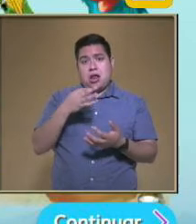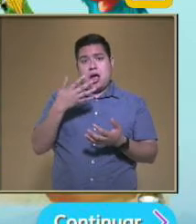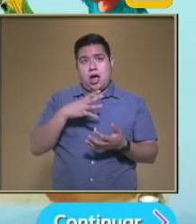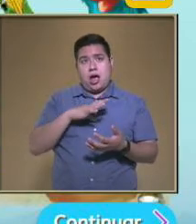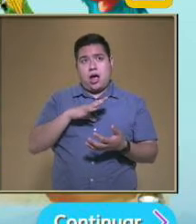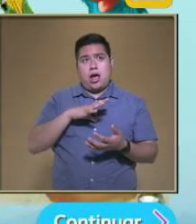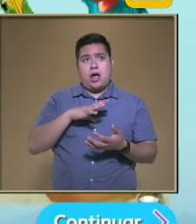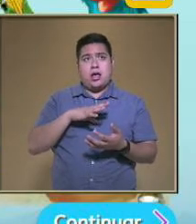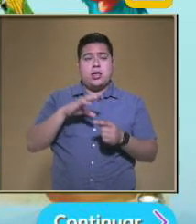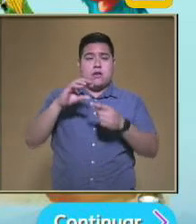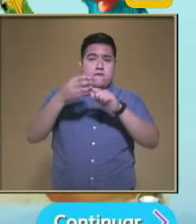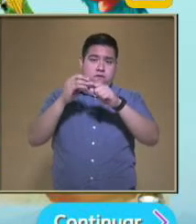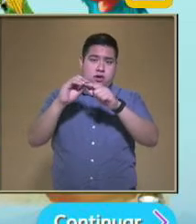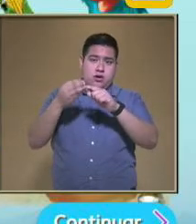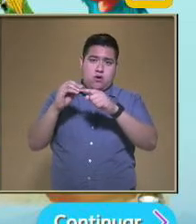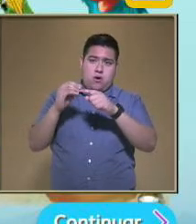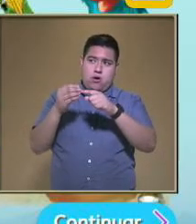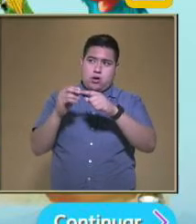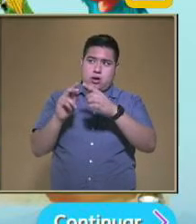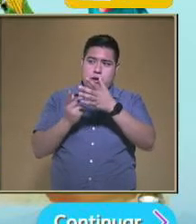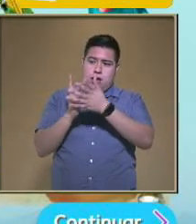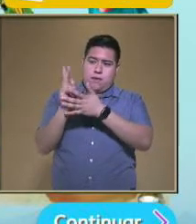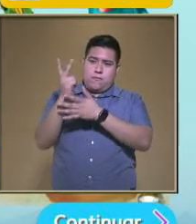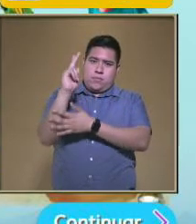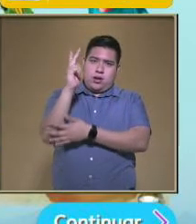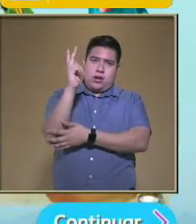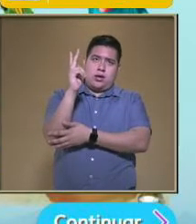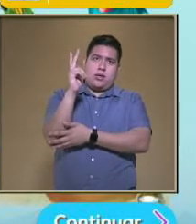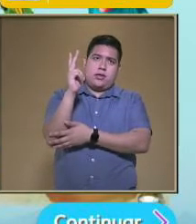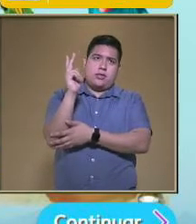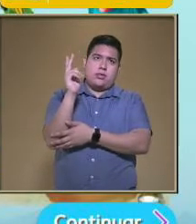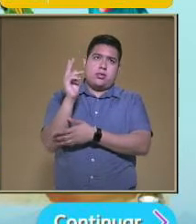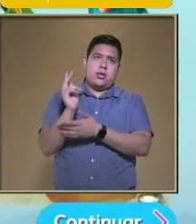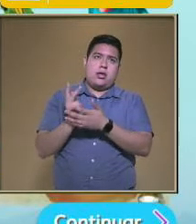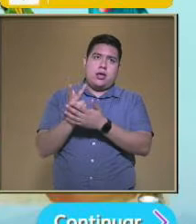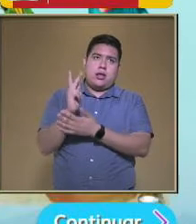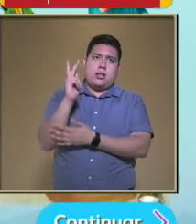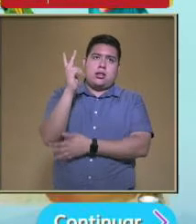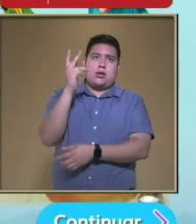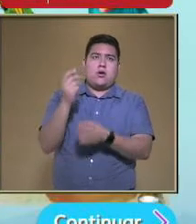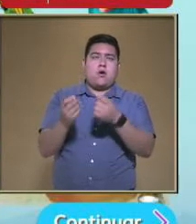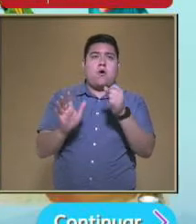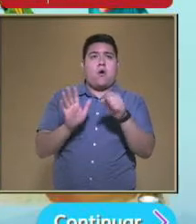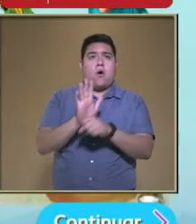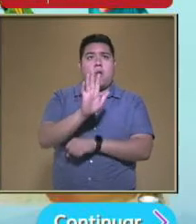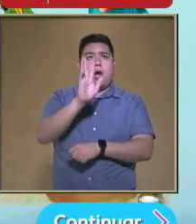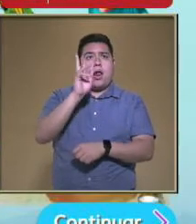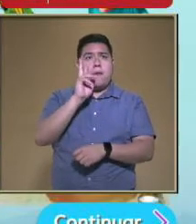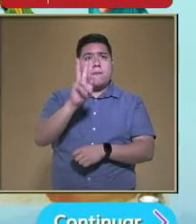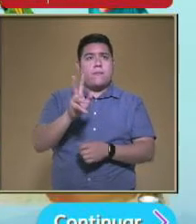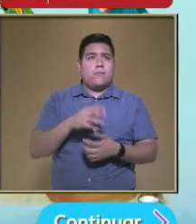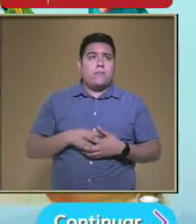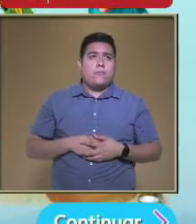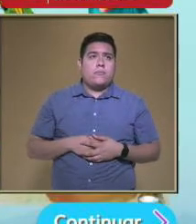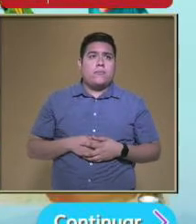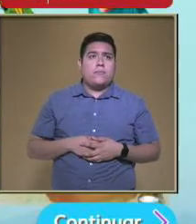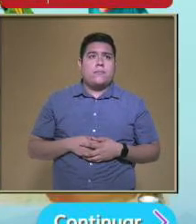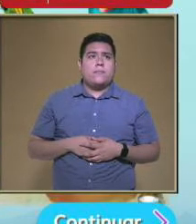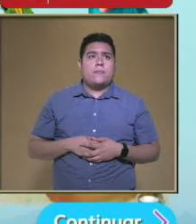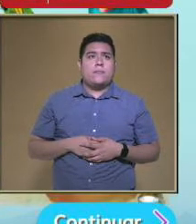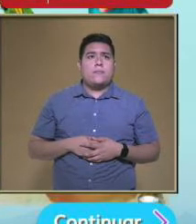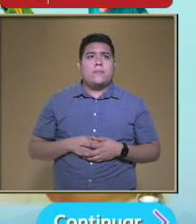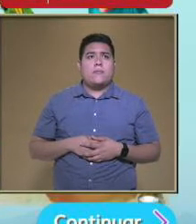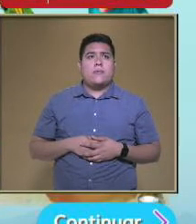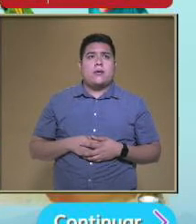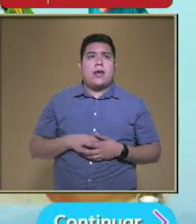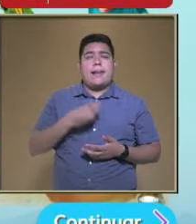como soporte El tallo De una planta Que crece fuerte Y alta ¿Cuál es de las plantas Que observas En pantalla? Nos quedan por ahí